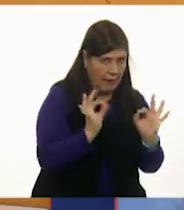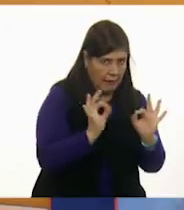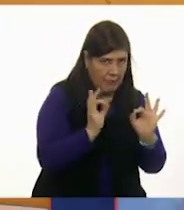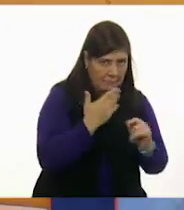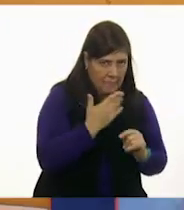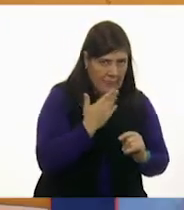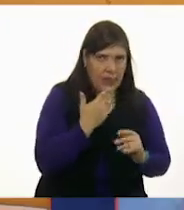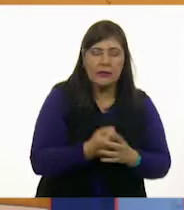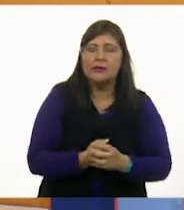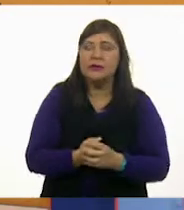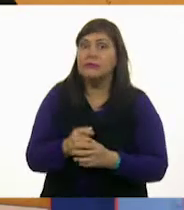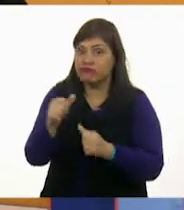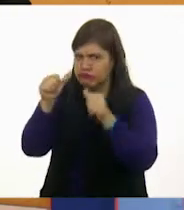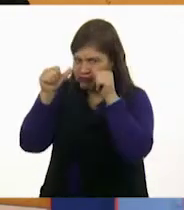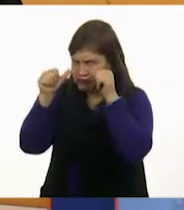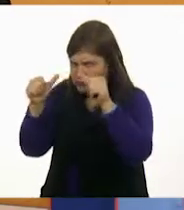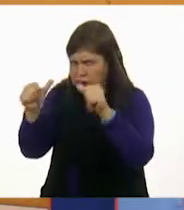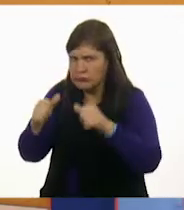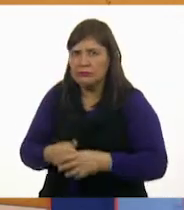Muy bien. Mucha atención.